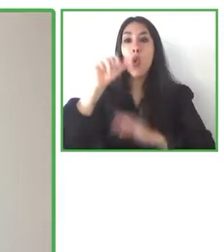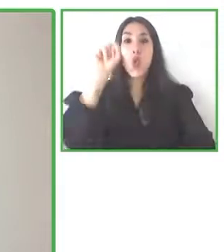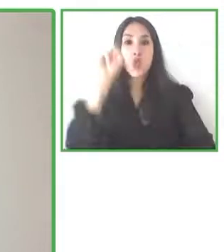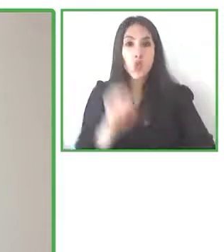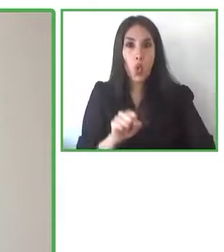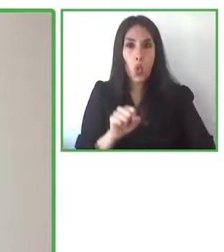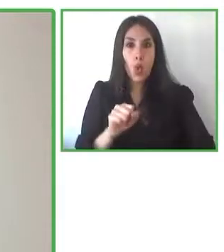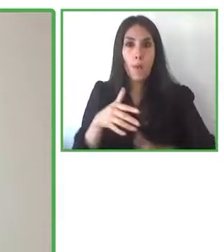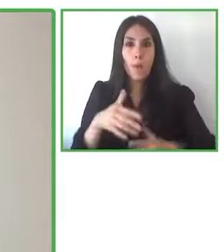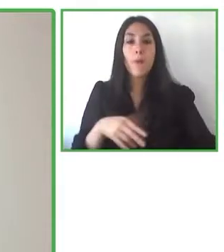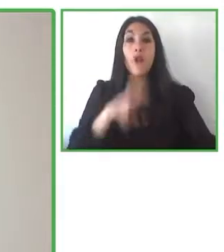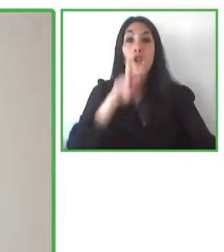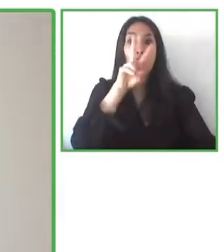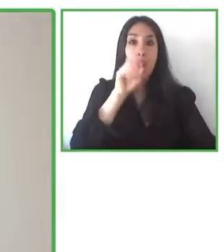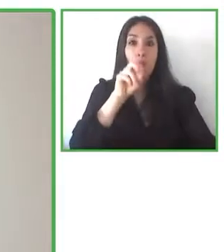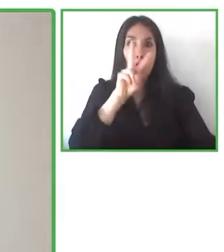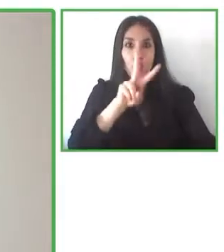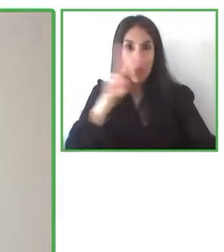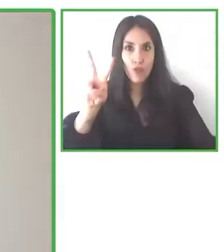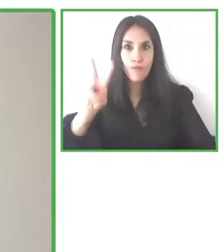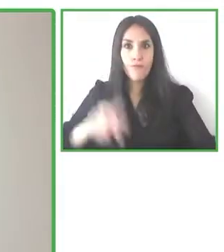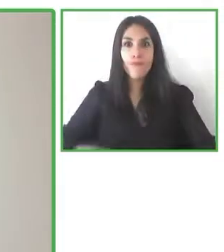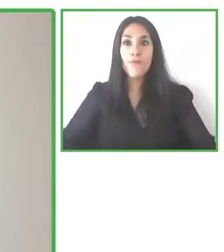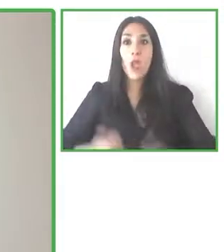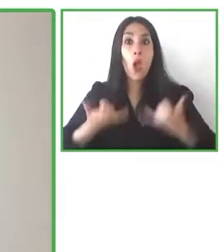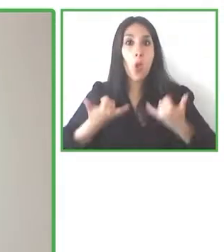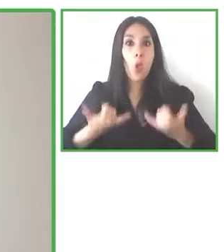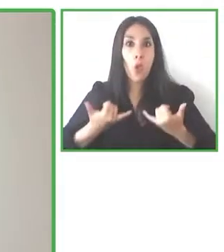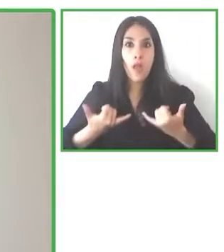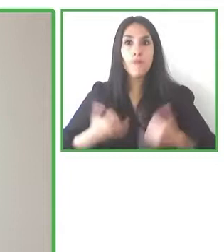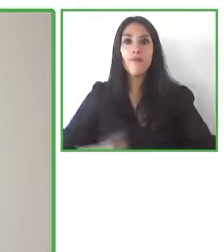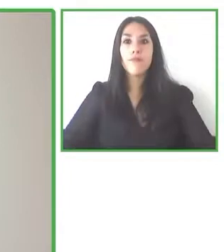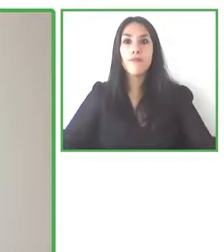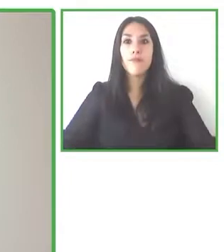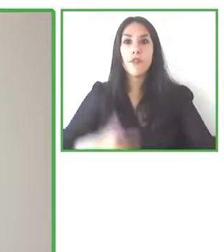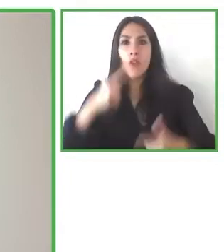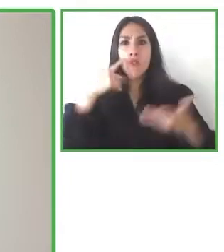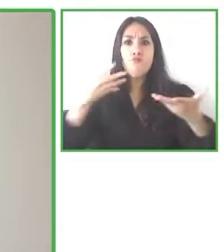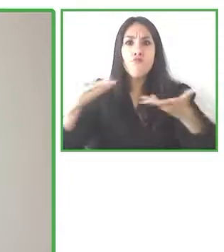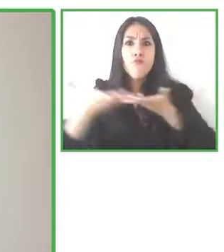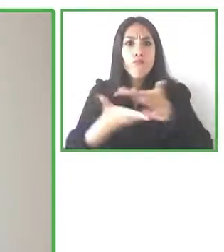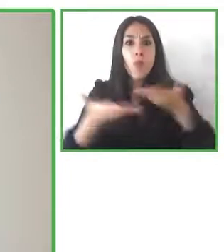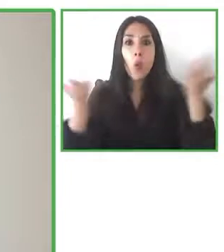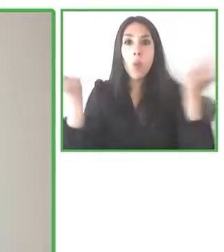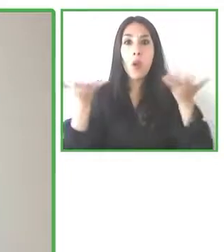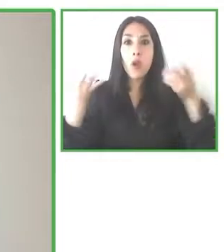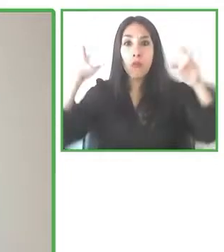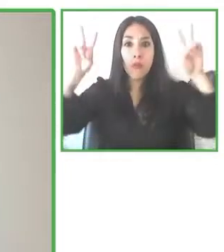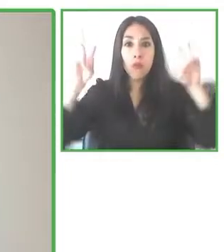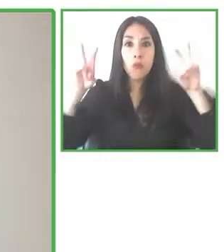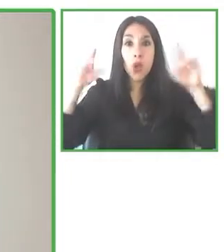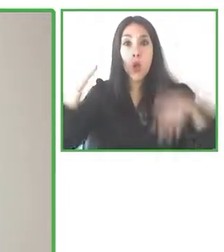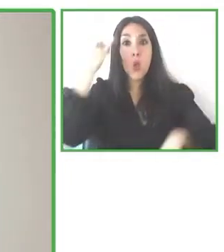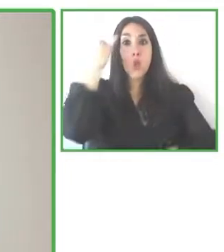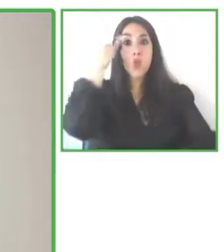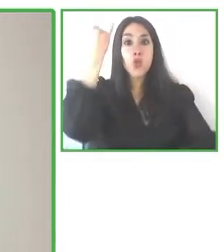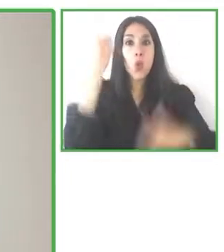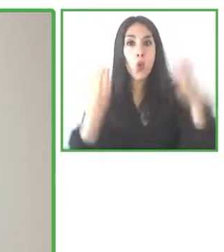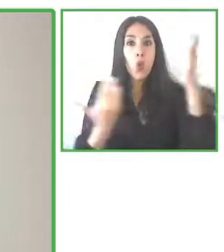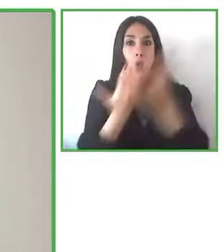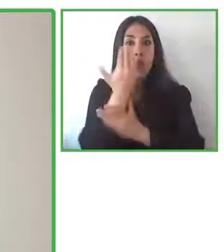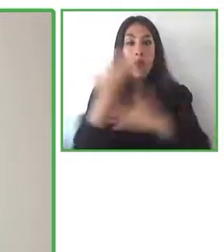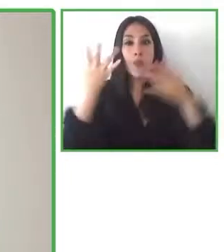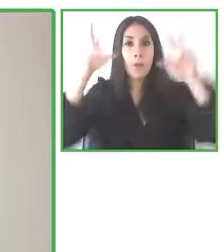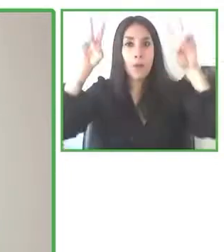en la cual vamos a estar hablando de temas de innovación, temas de accesibilidad y cómo estas tecnologías innovadoras pueden